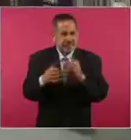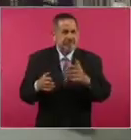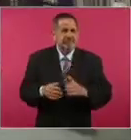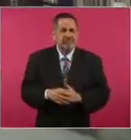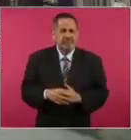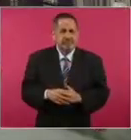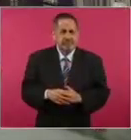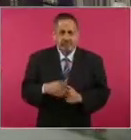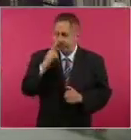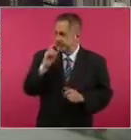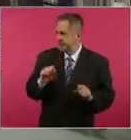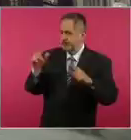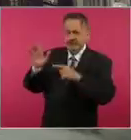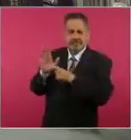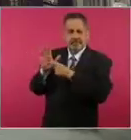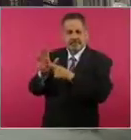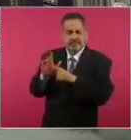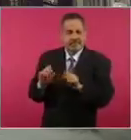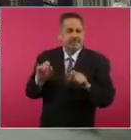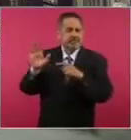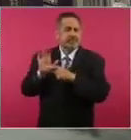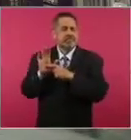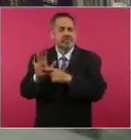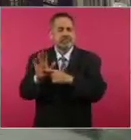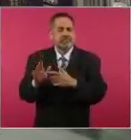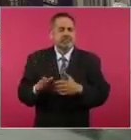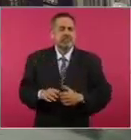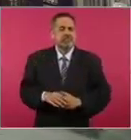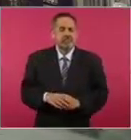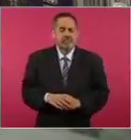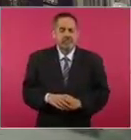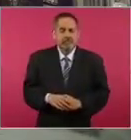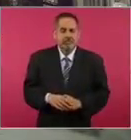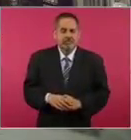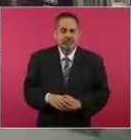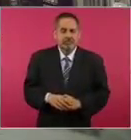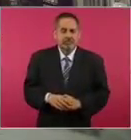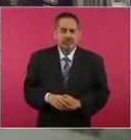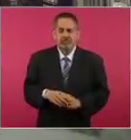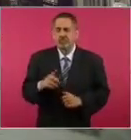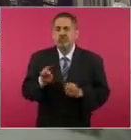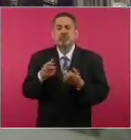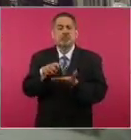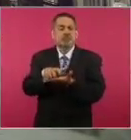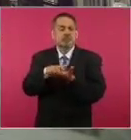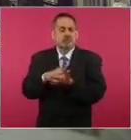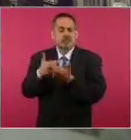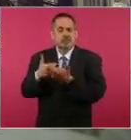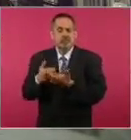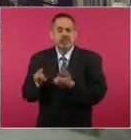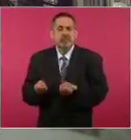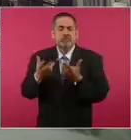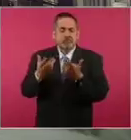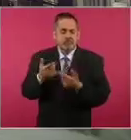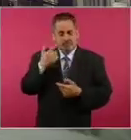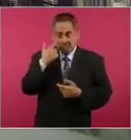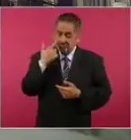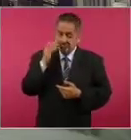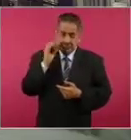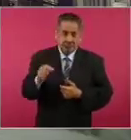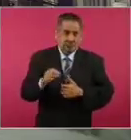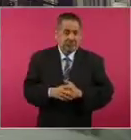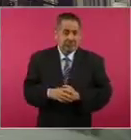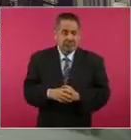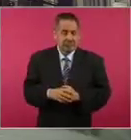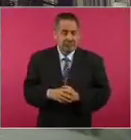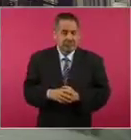¿por qué no pones el ahorro sólo